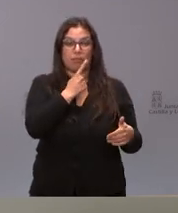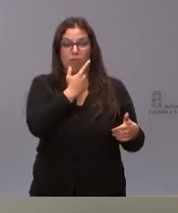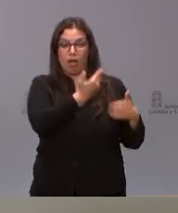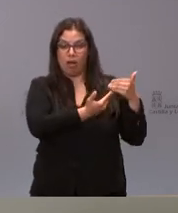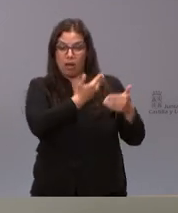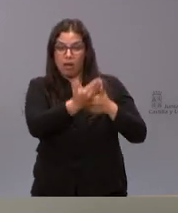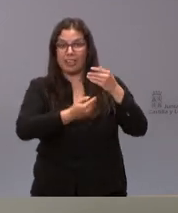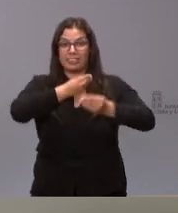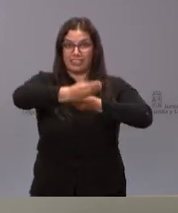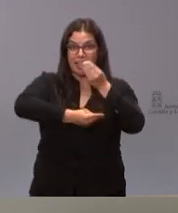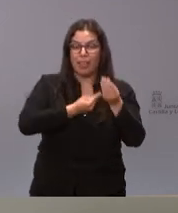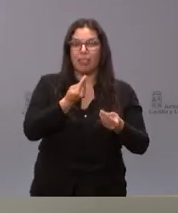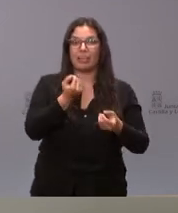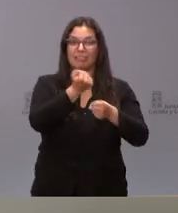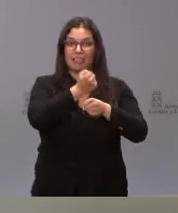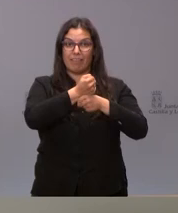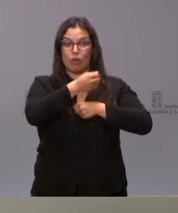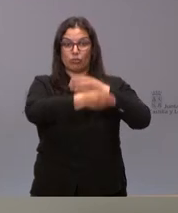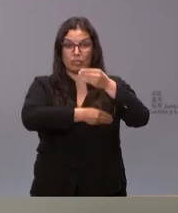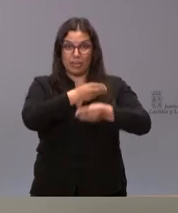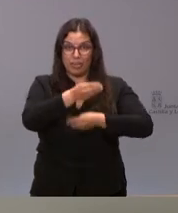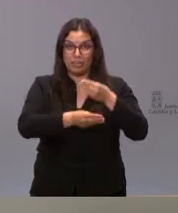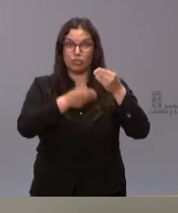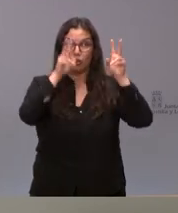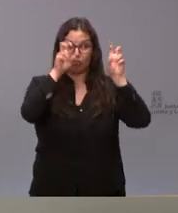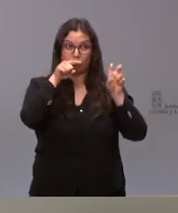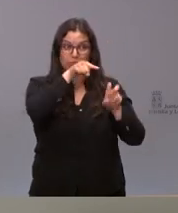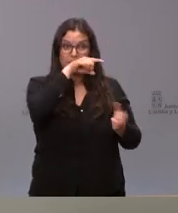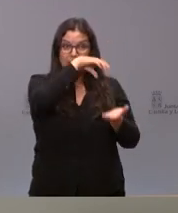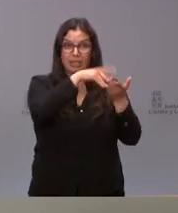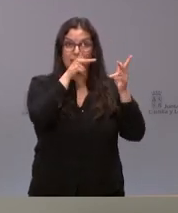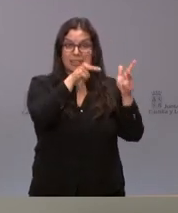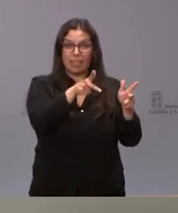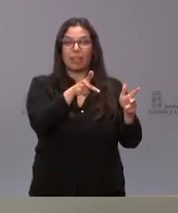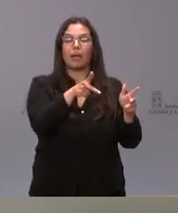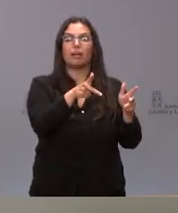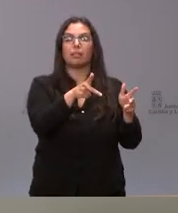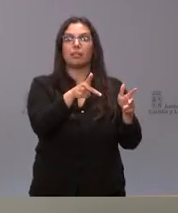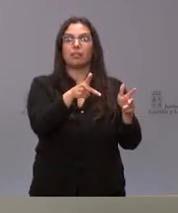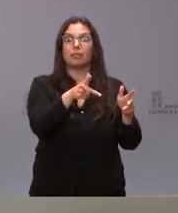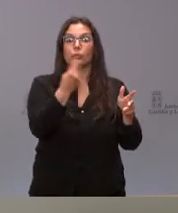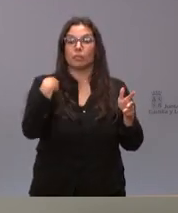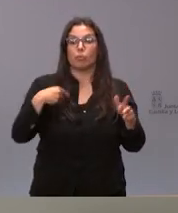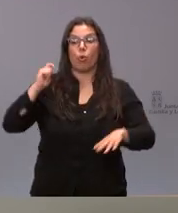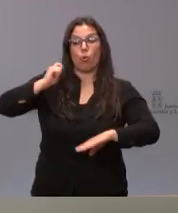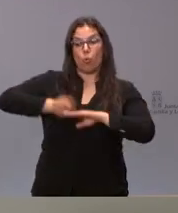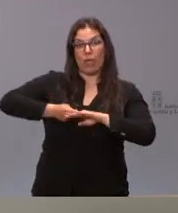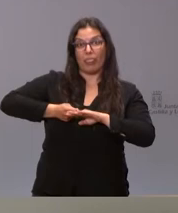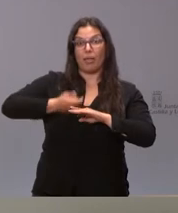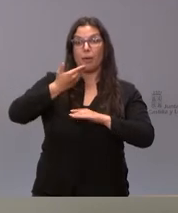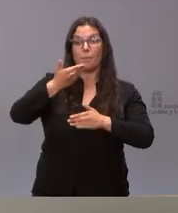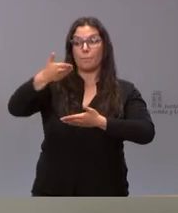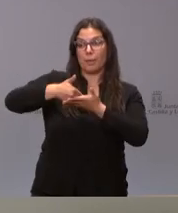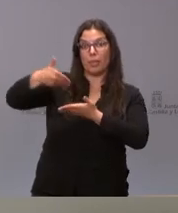y de los trabajos que se hayan realizado en relación con esta residencia pues en la medida en que el juez estimara oportuno solicitarlo